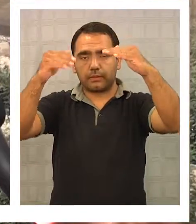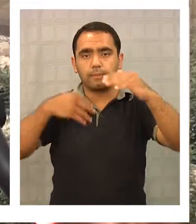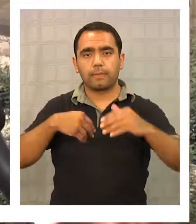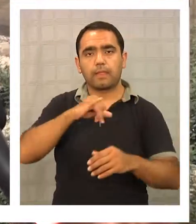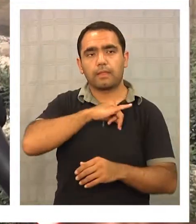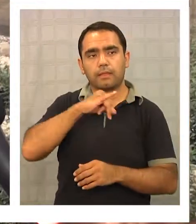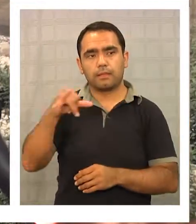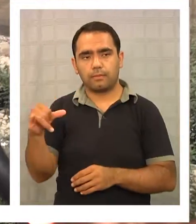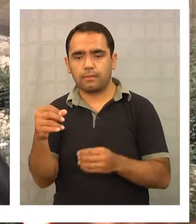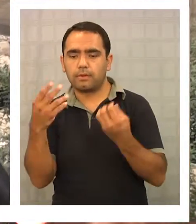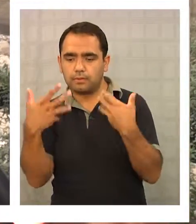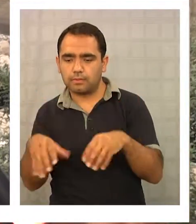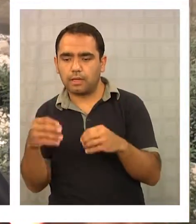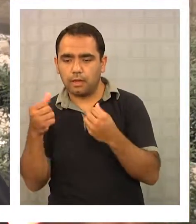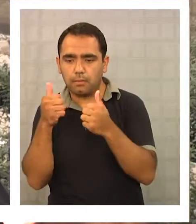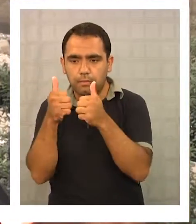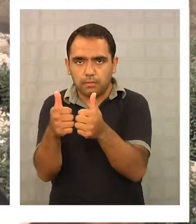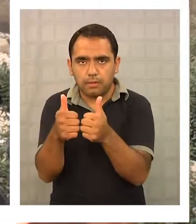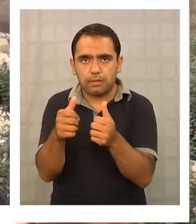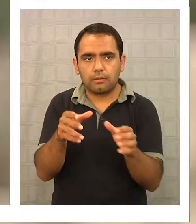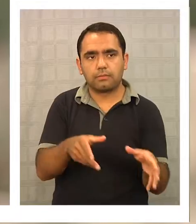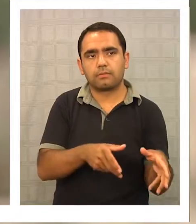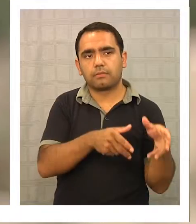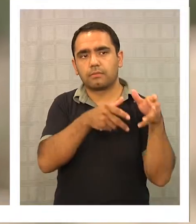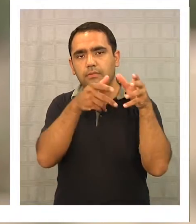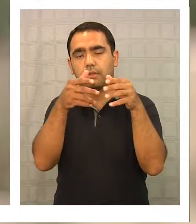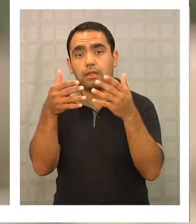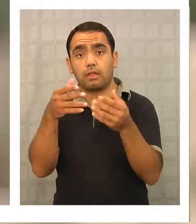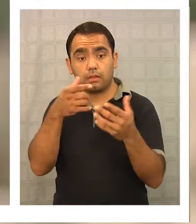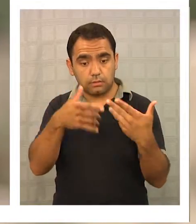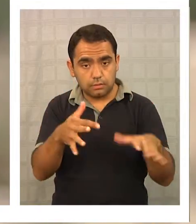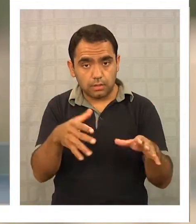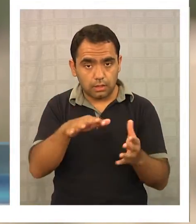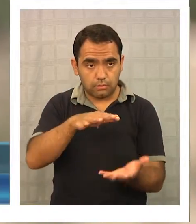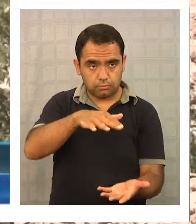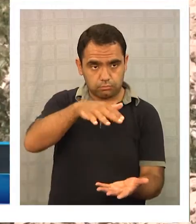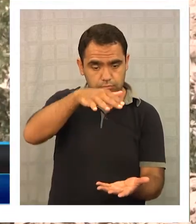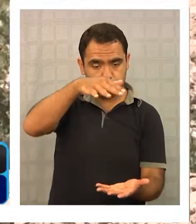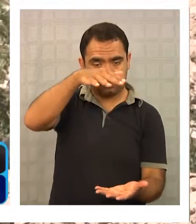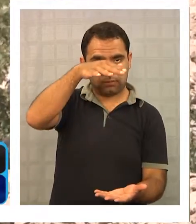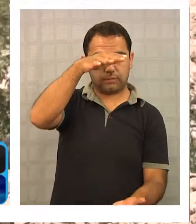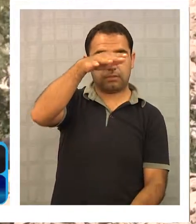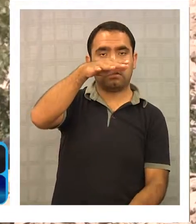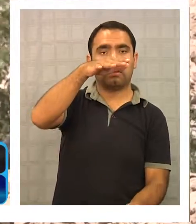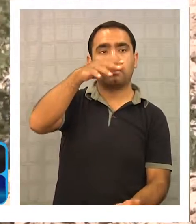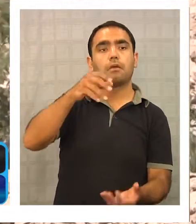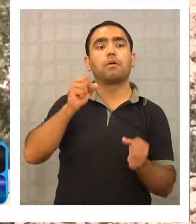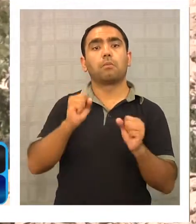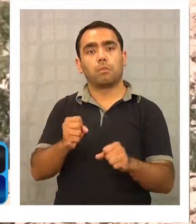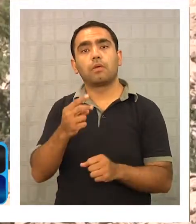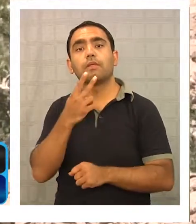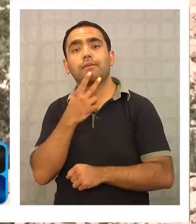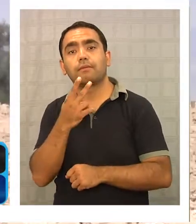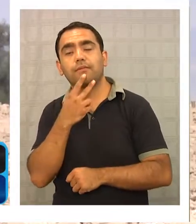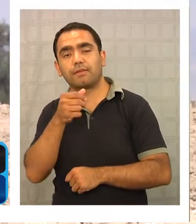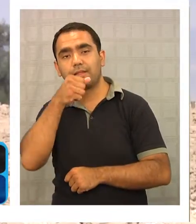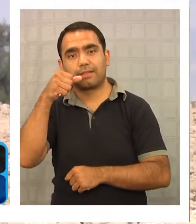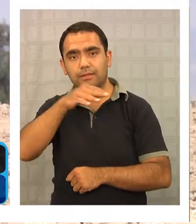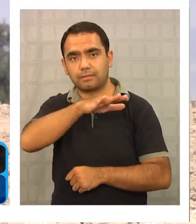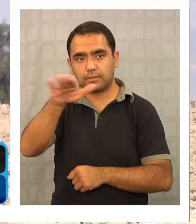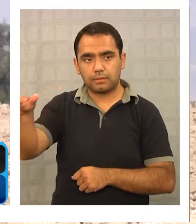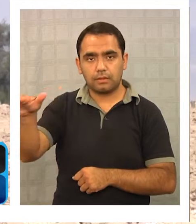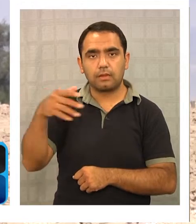ciertos meses, y después pasaríamos a la parte de madurez. Después de que los tamarugos alcanzan un tamaño que les permite